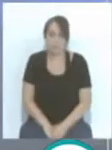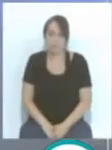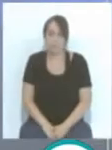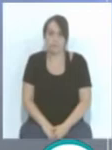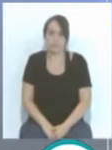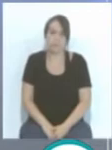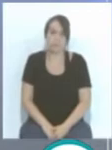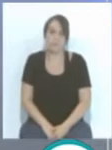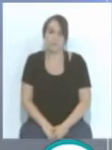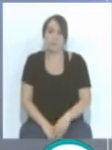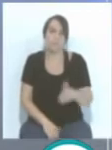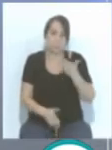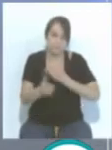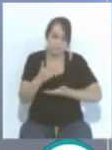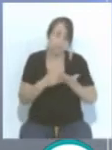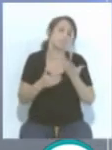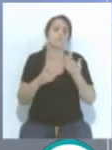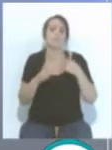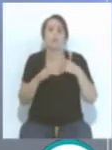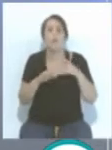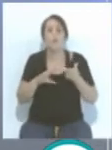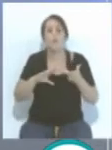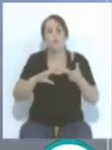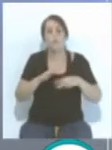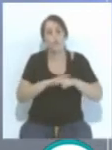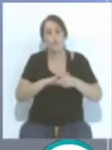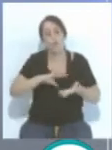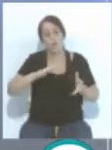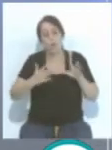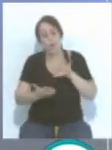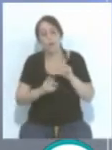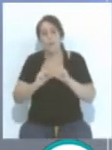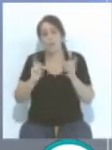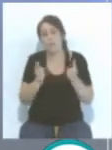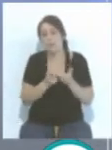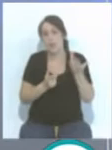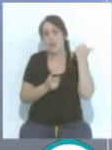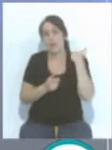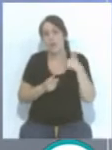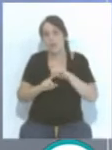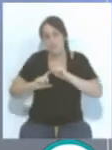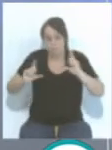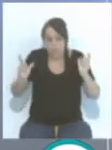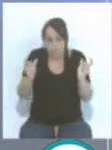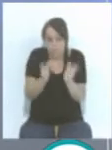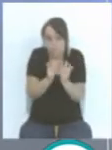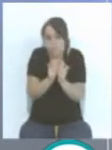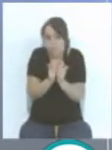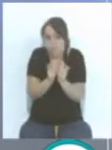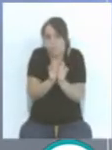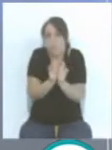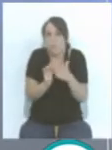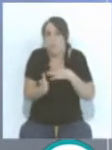bueno, ha cambiado mucho, ha evolucionado mucho el fútbol, ante las plantillas indiscutiblemente eran tremendamente más cortas, podía